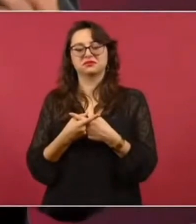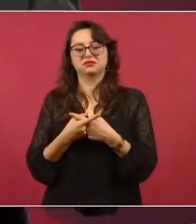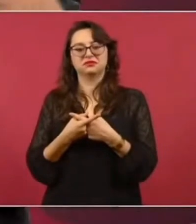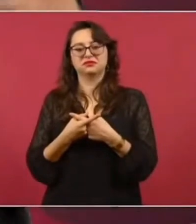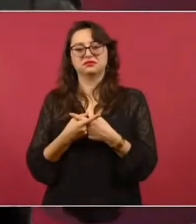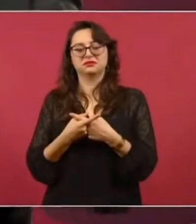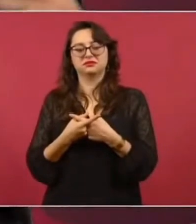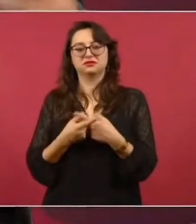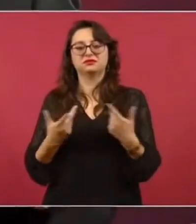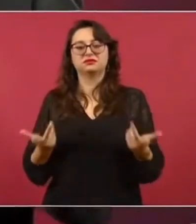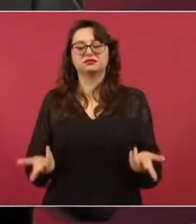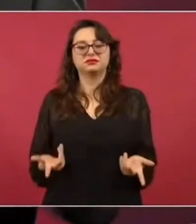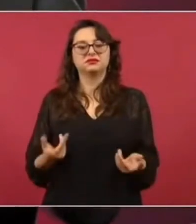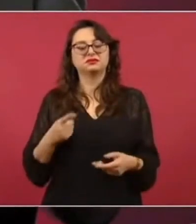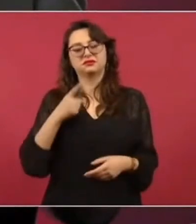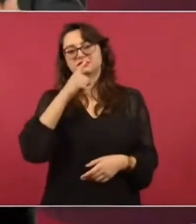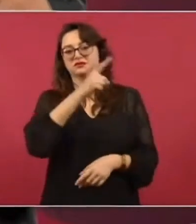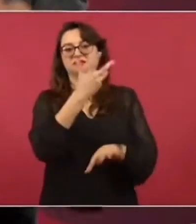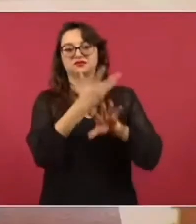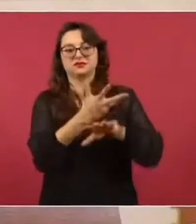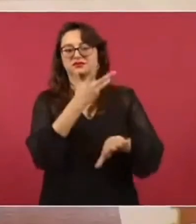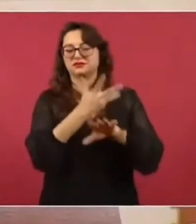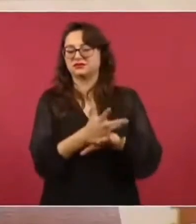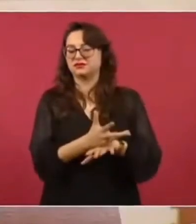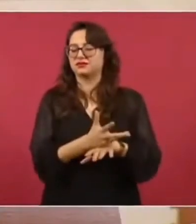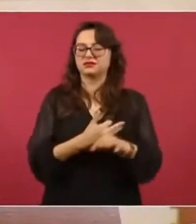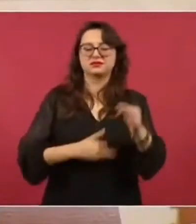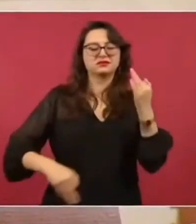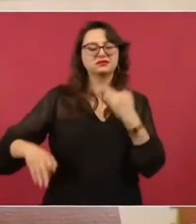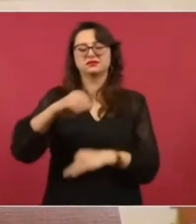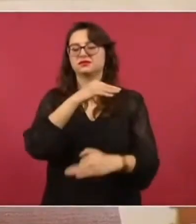Ellos quieren resolver todo con la fuerza.